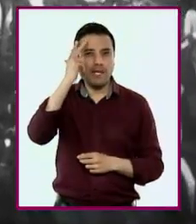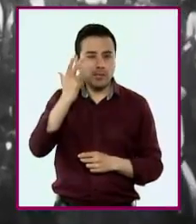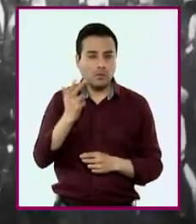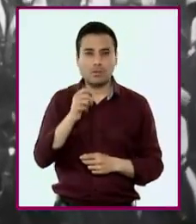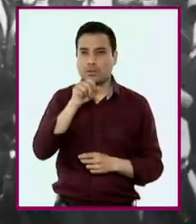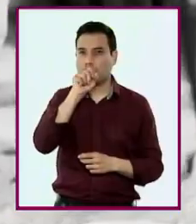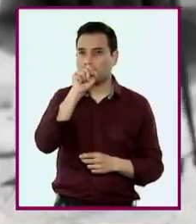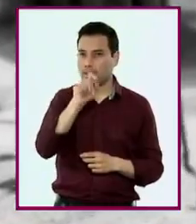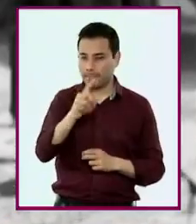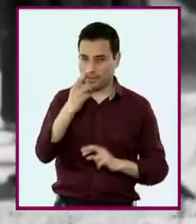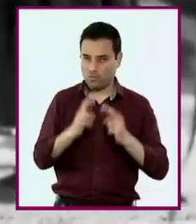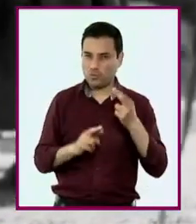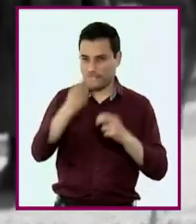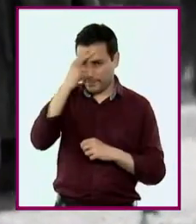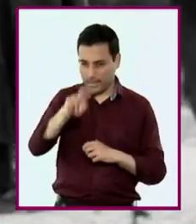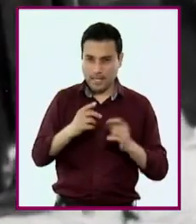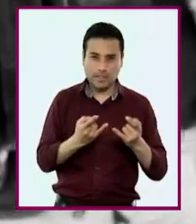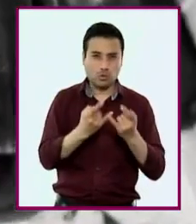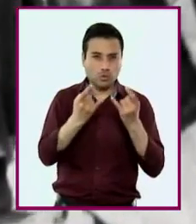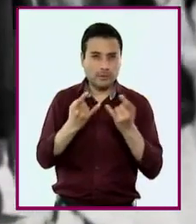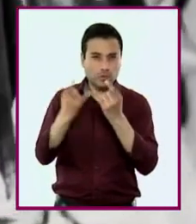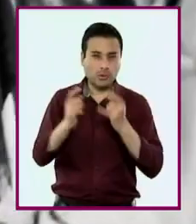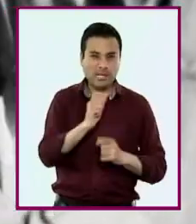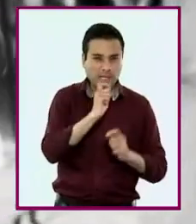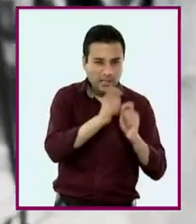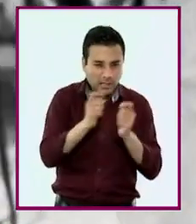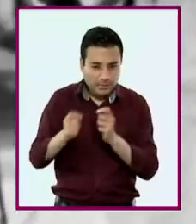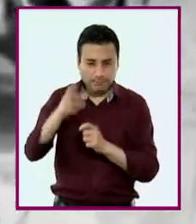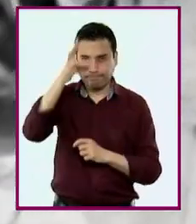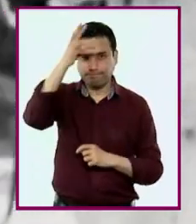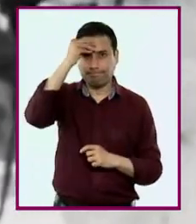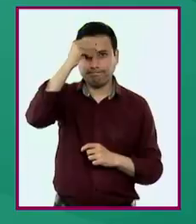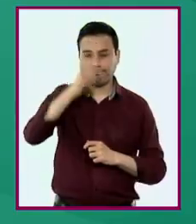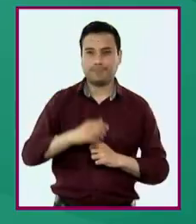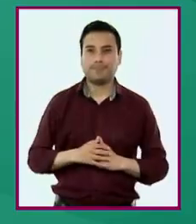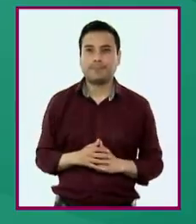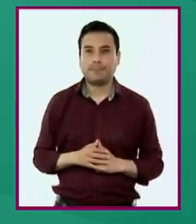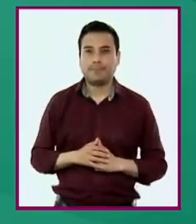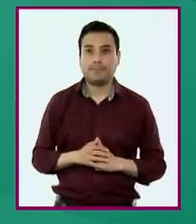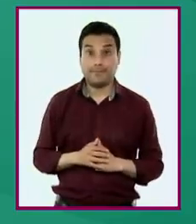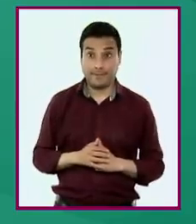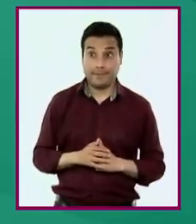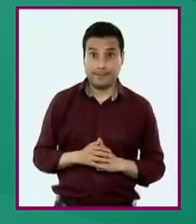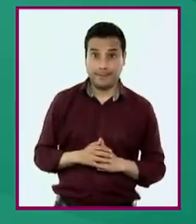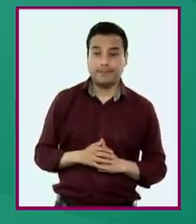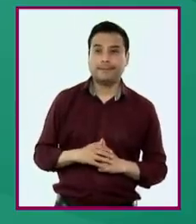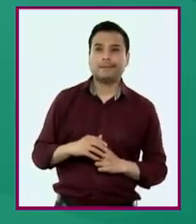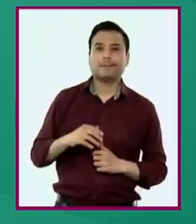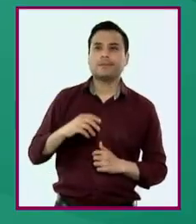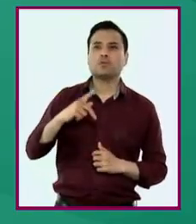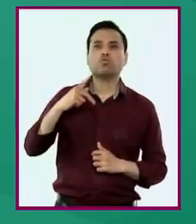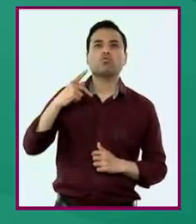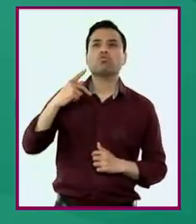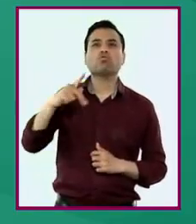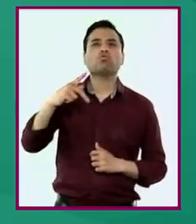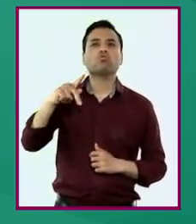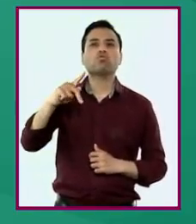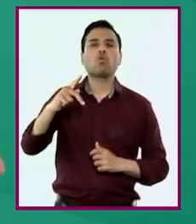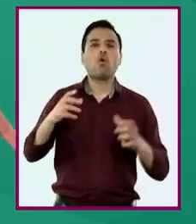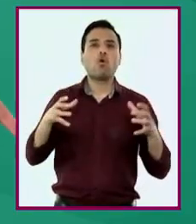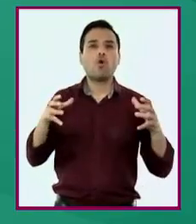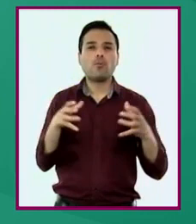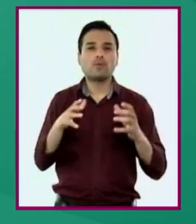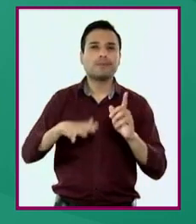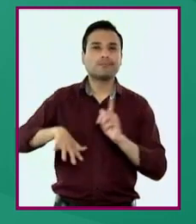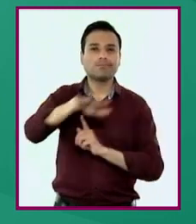el porfiriato y la revolución mexicana, entre otros. El análisis considera la realidad local de las